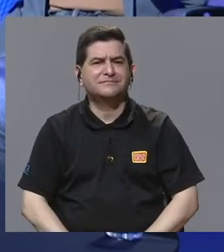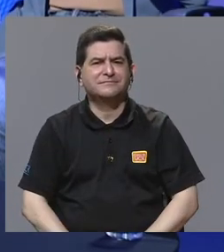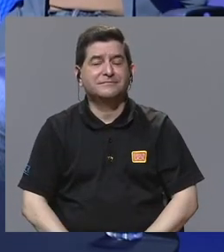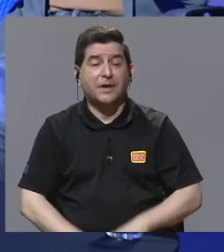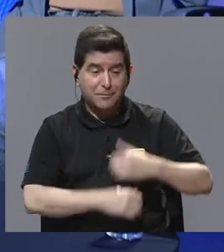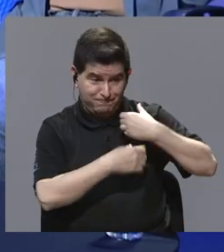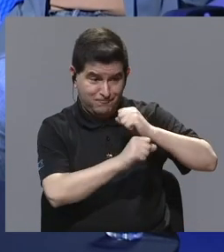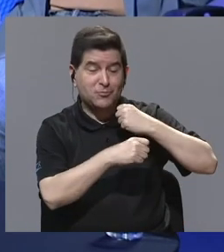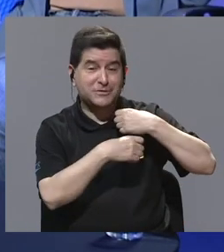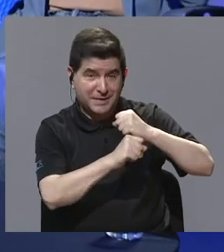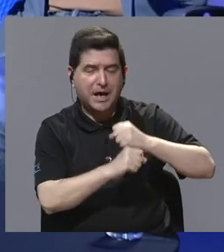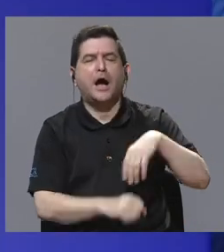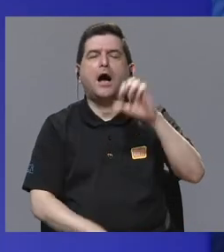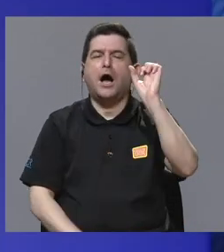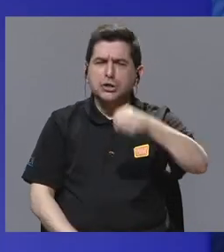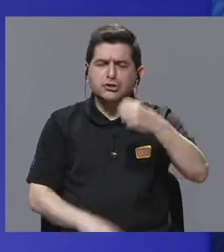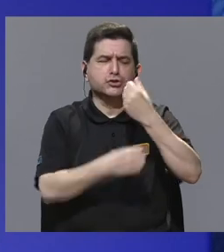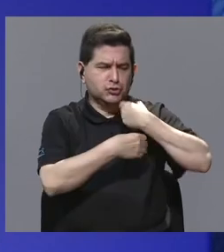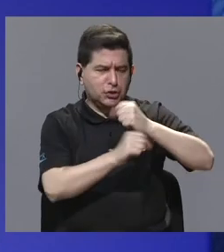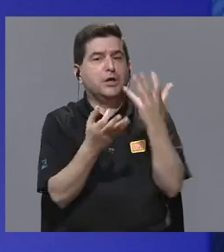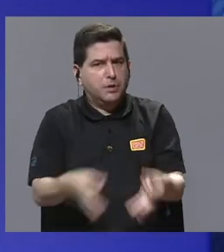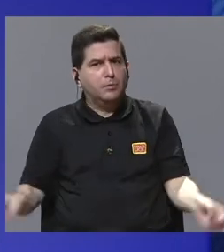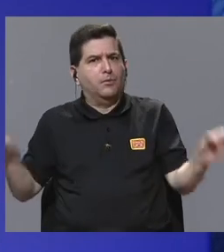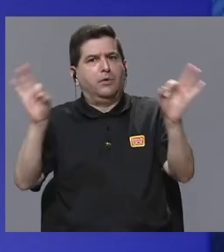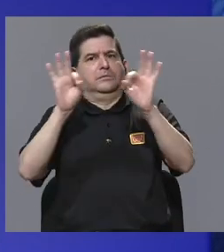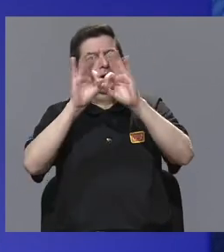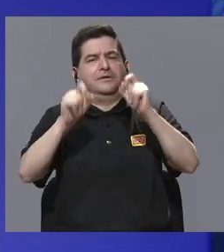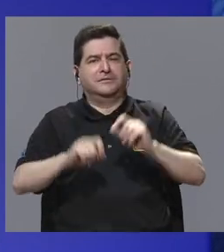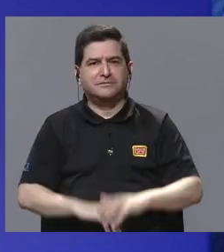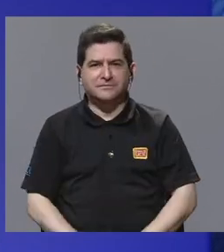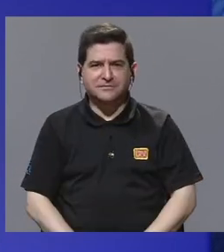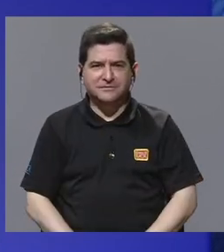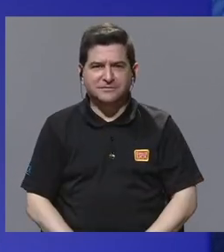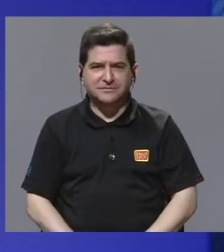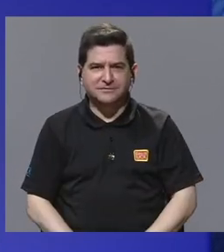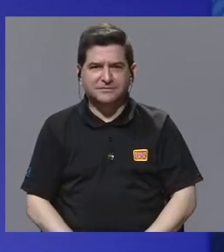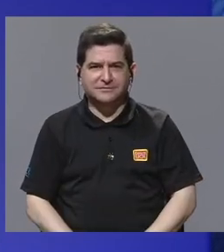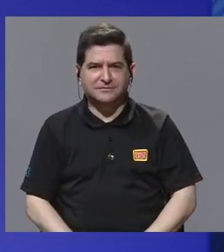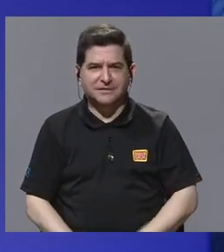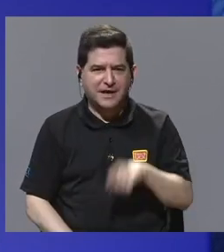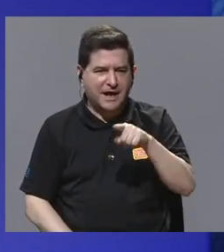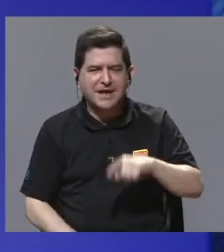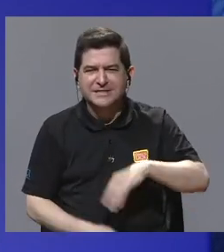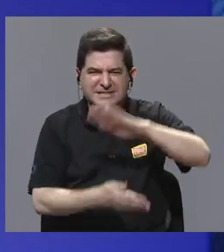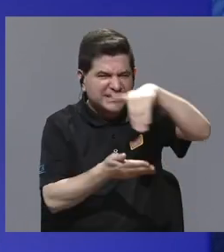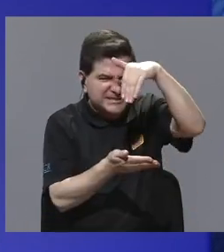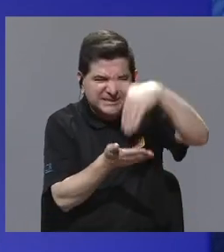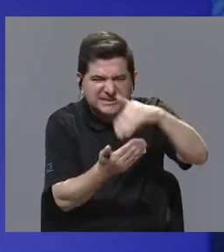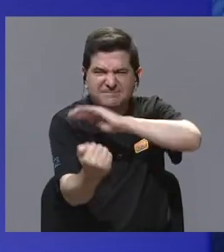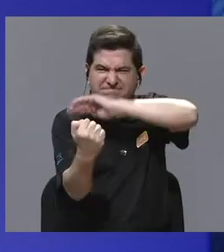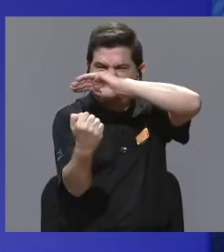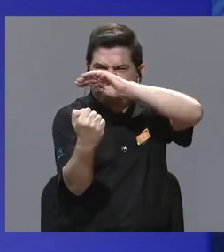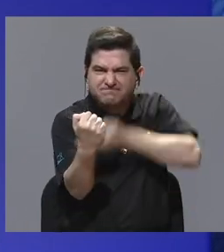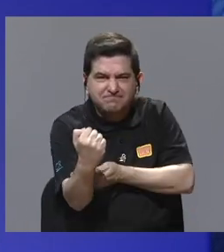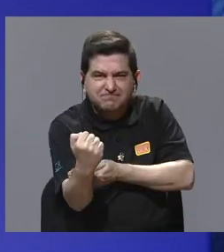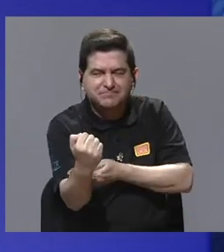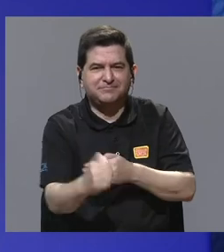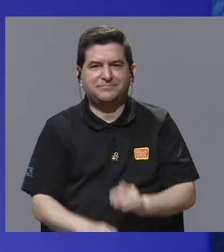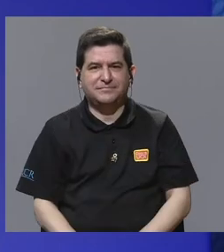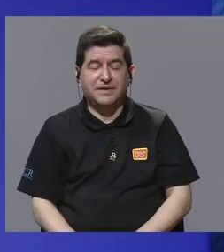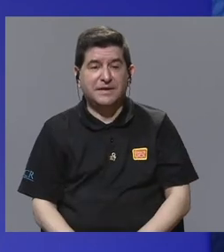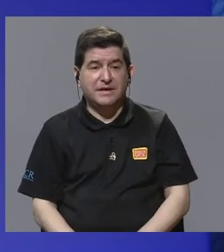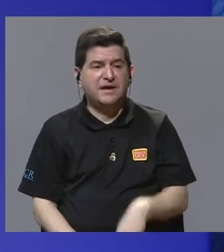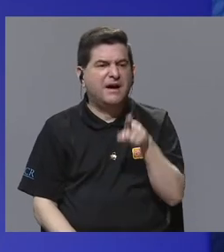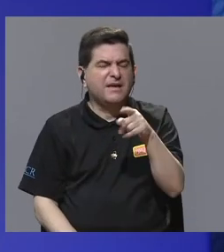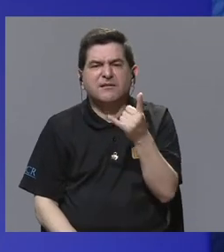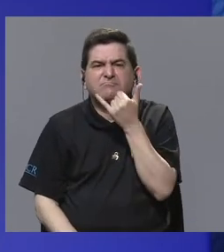¿Municipalidades? Municipalidades muy importantes, sí. Como esa centralización del poder, ¿verdad?, que va